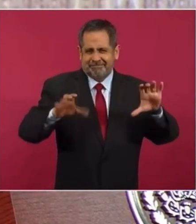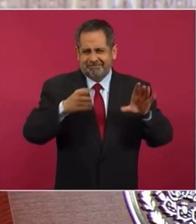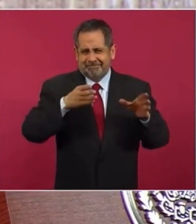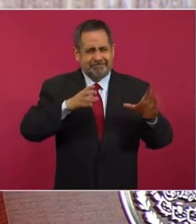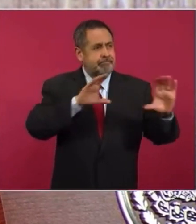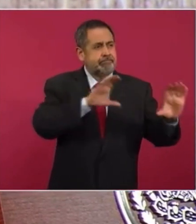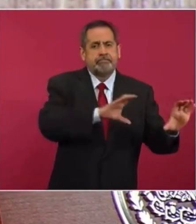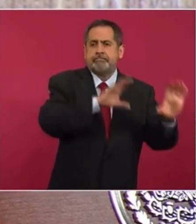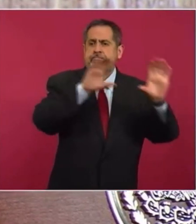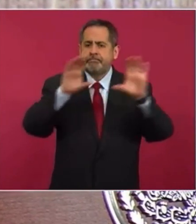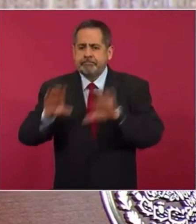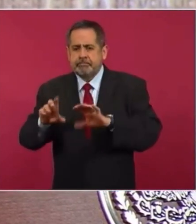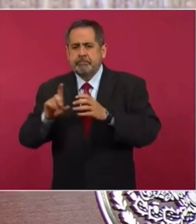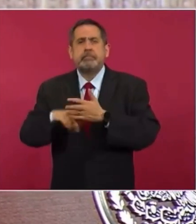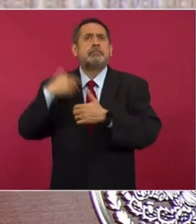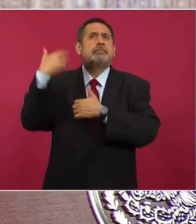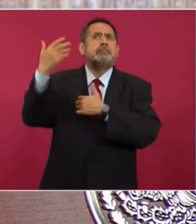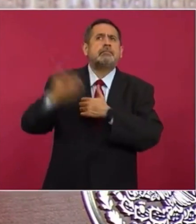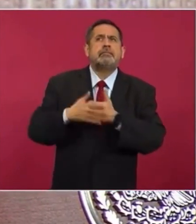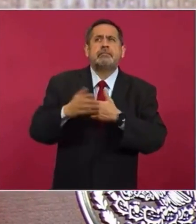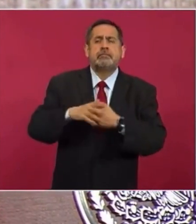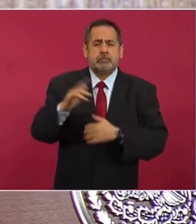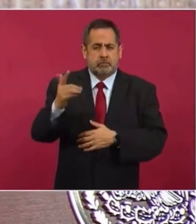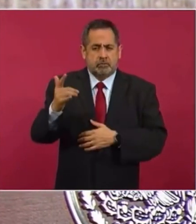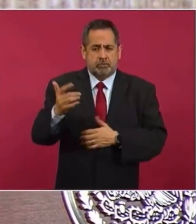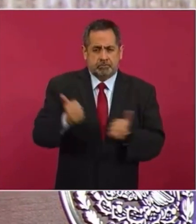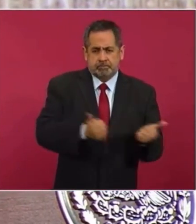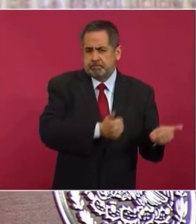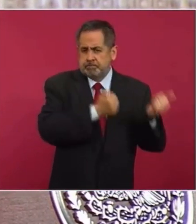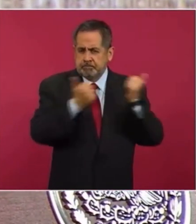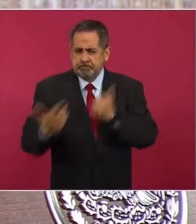julio del año próximo.